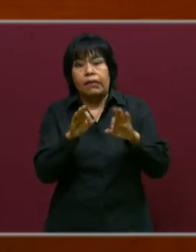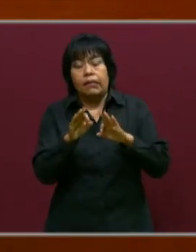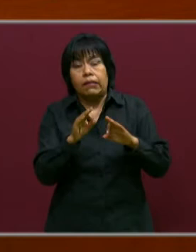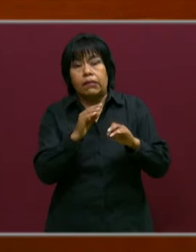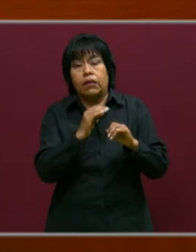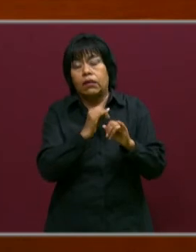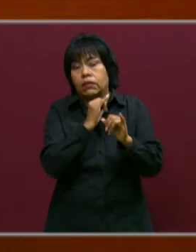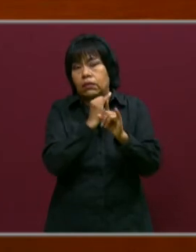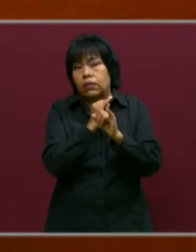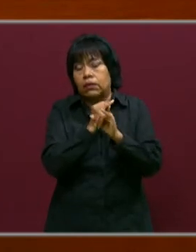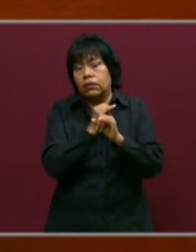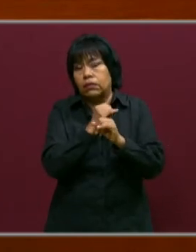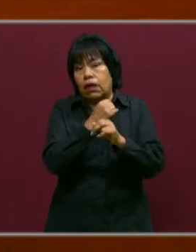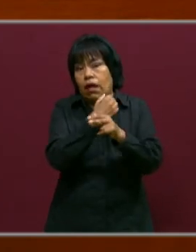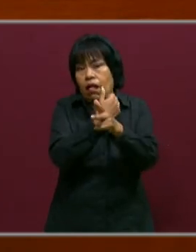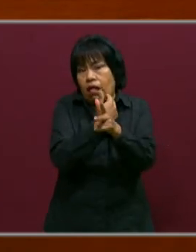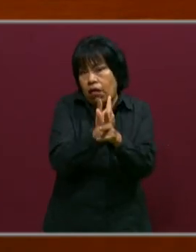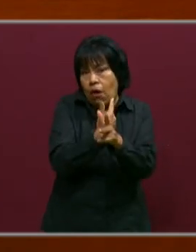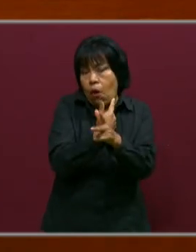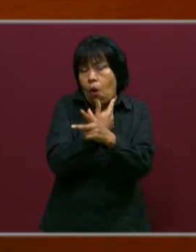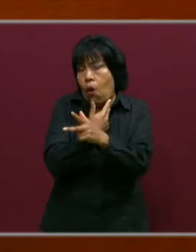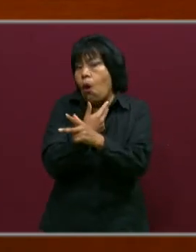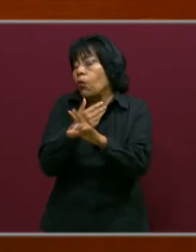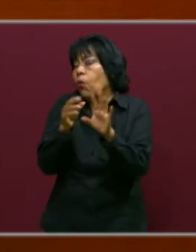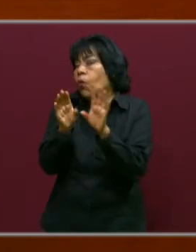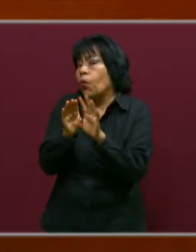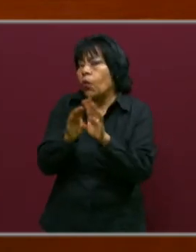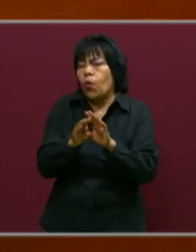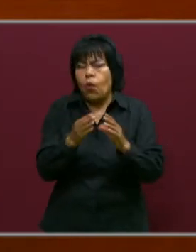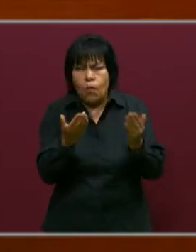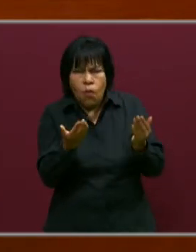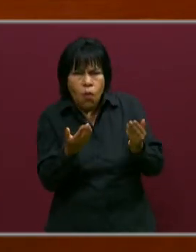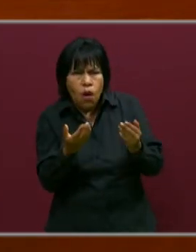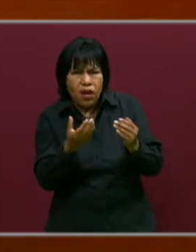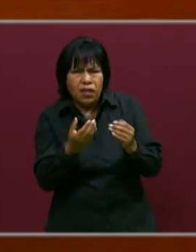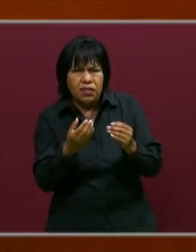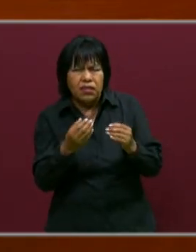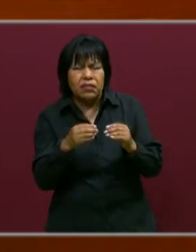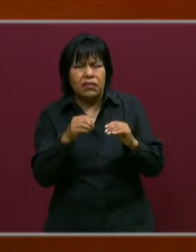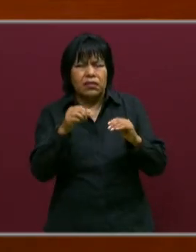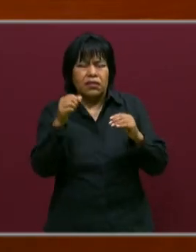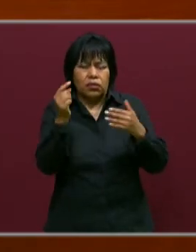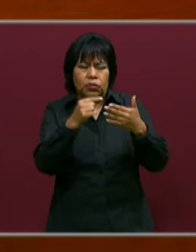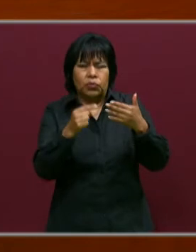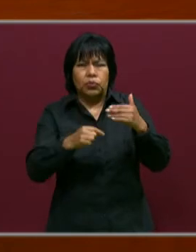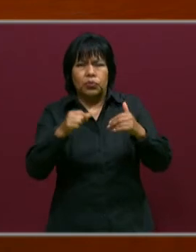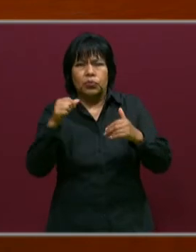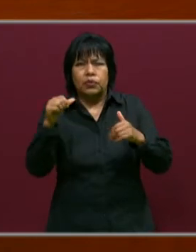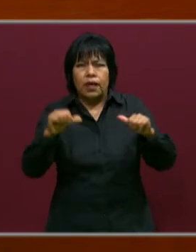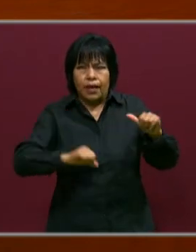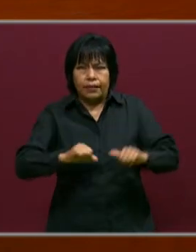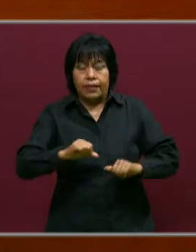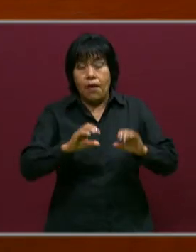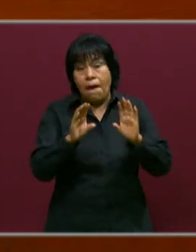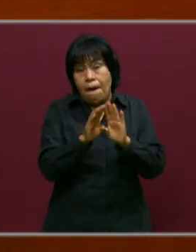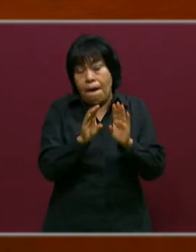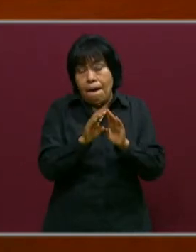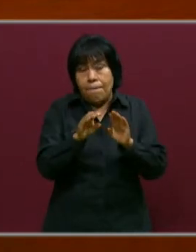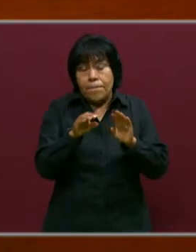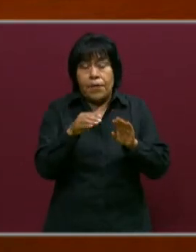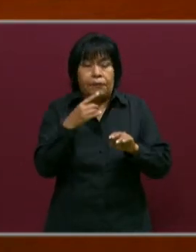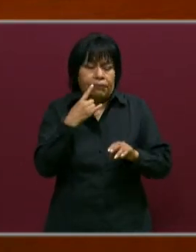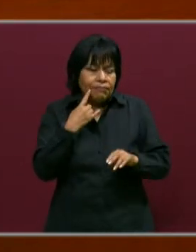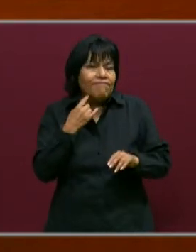virtual. También cómo se están desempeñando dentro de las actividades y de las acciones y también cómo se está trabajando